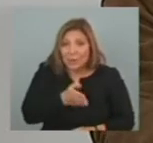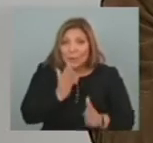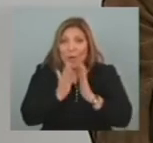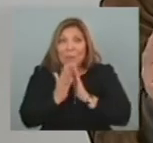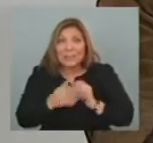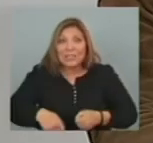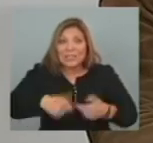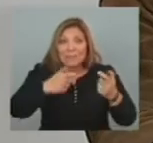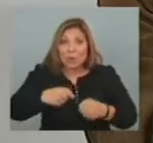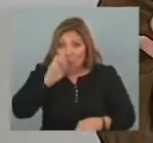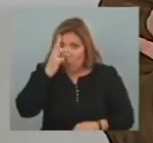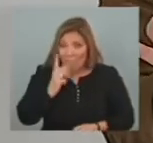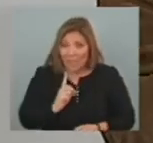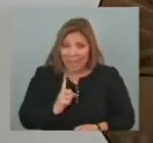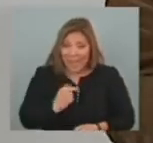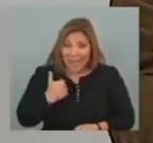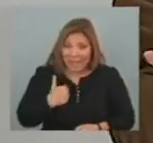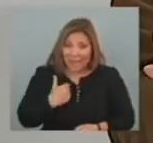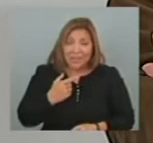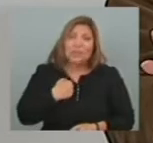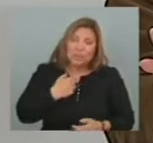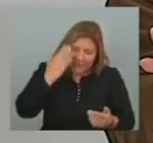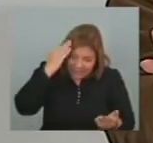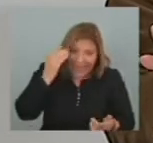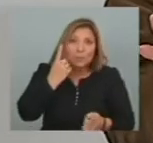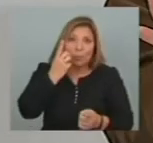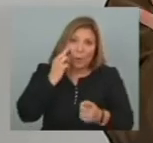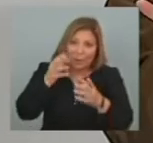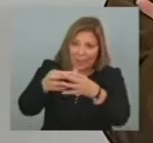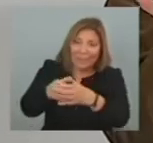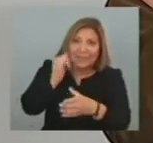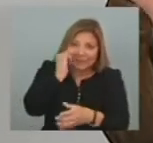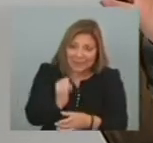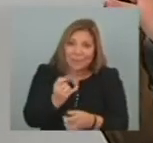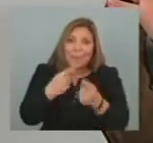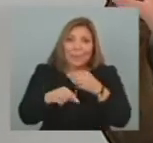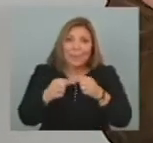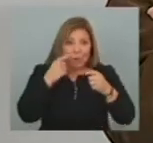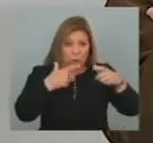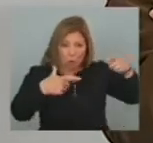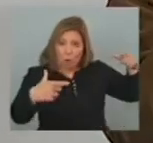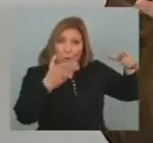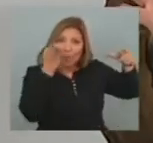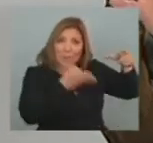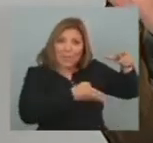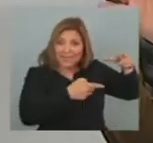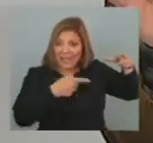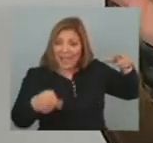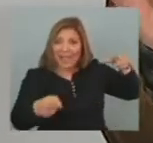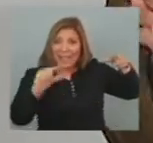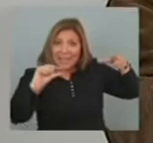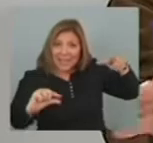De las exportaciones De Uruguay A Argentina Yo no digo Que no sea un problema Yo lo que digo Es que tiene un tamaño Distinto Al que normalmente